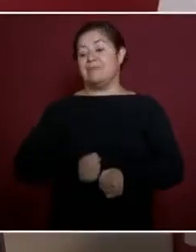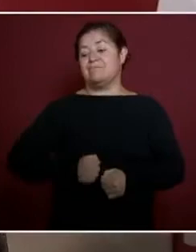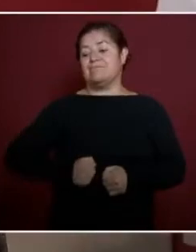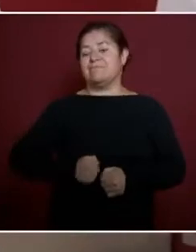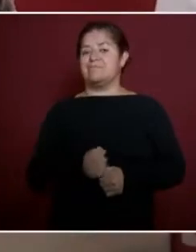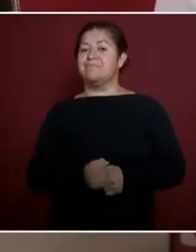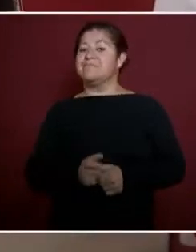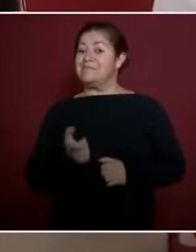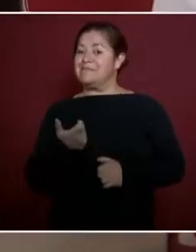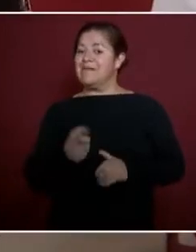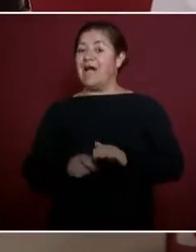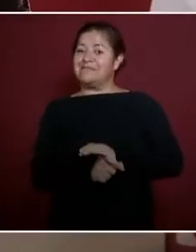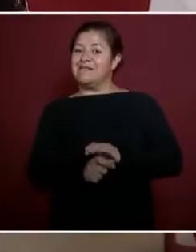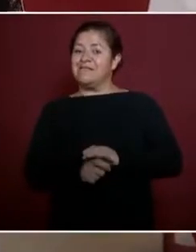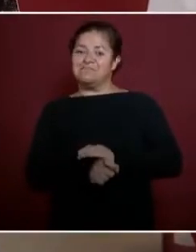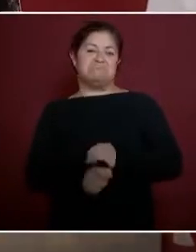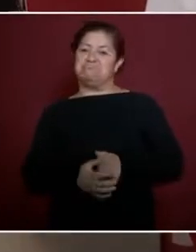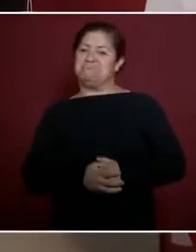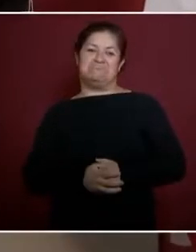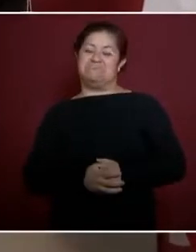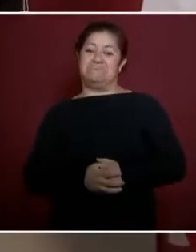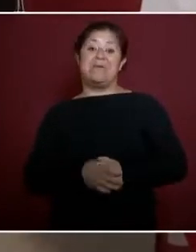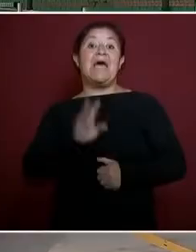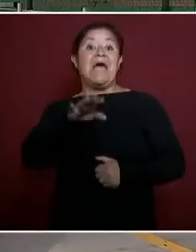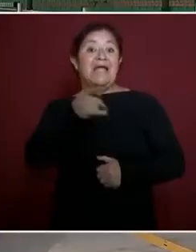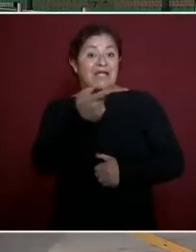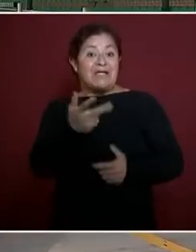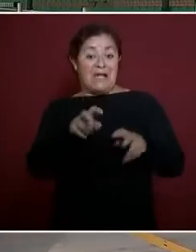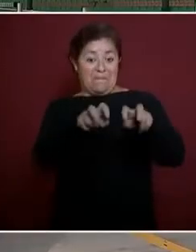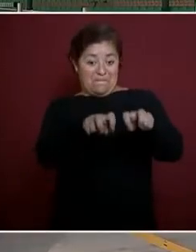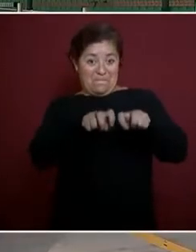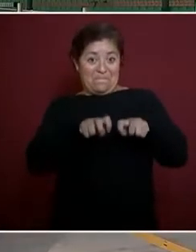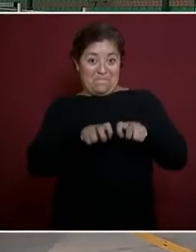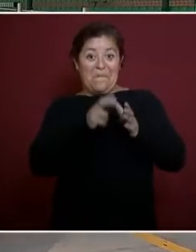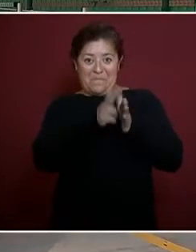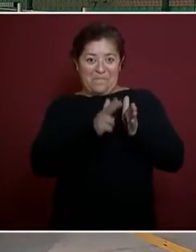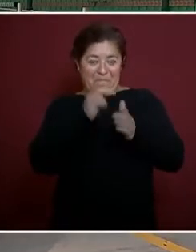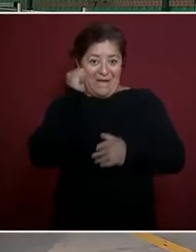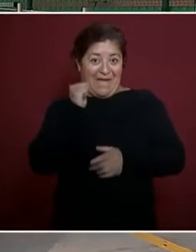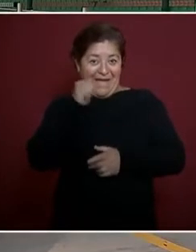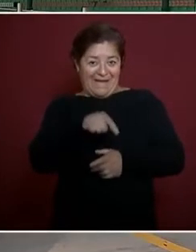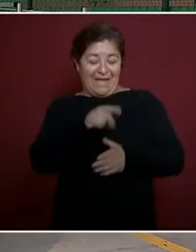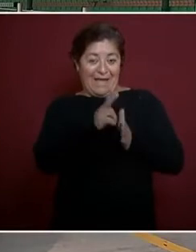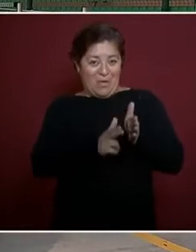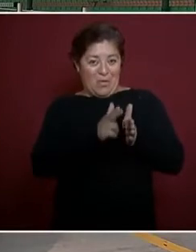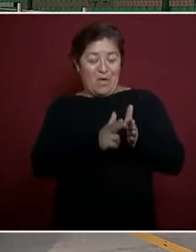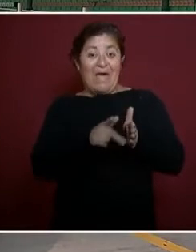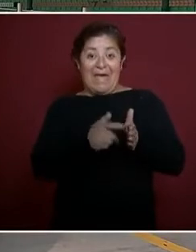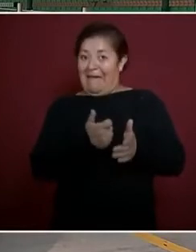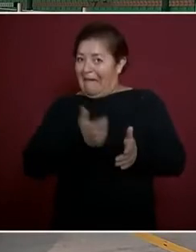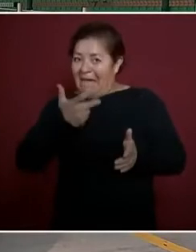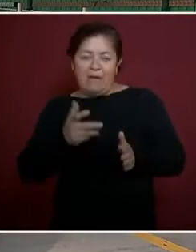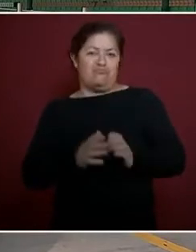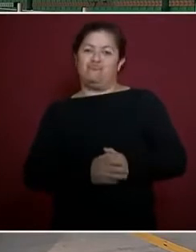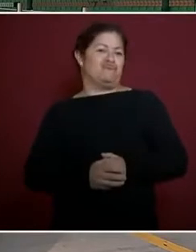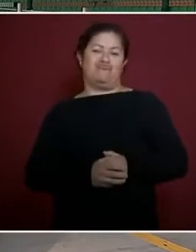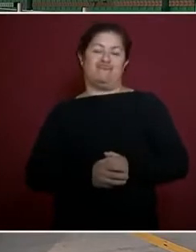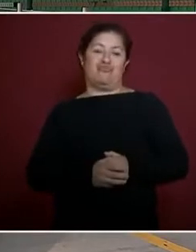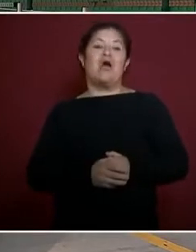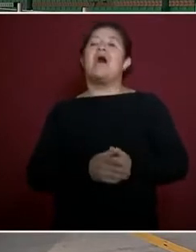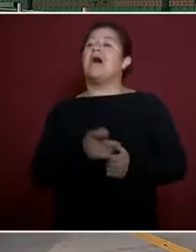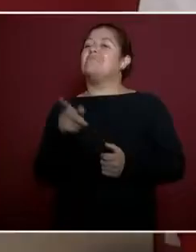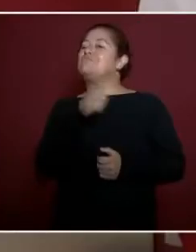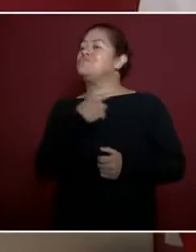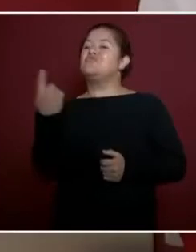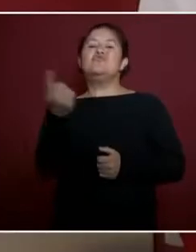entonces el pasaje no va a estar tan elevado y cualquier persona,